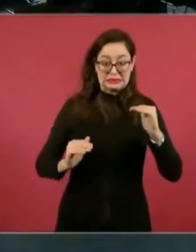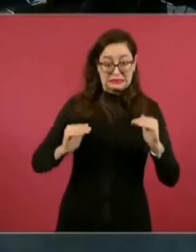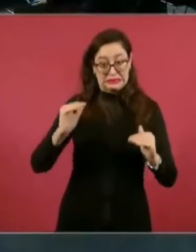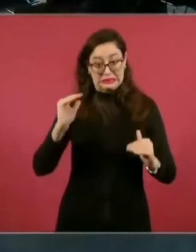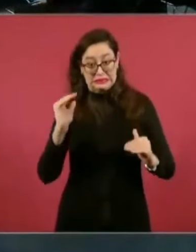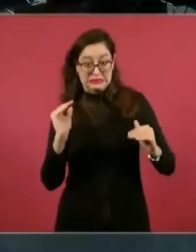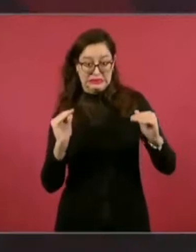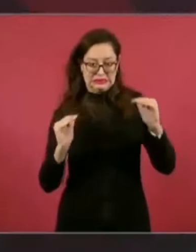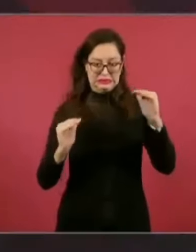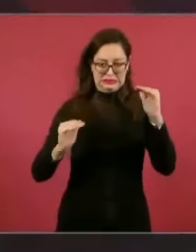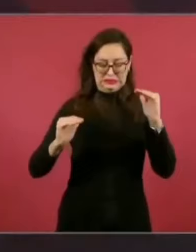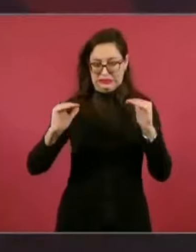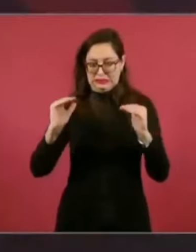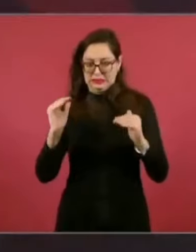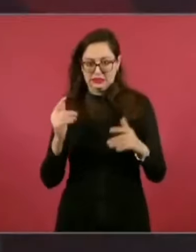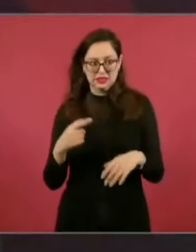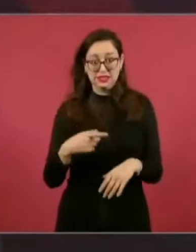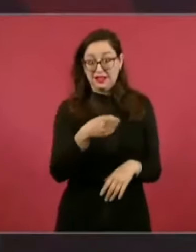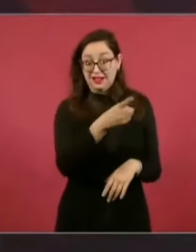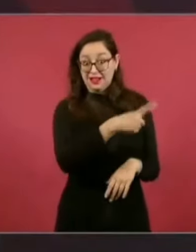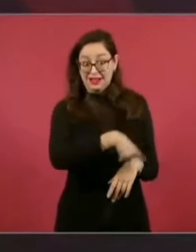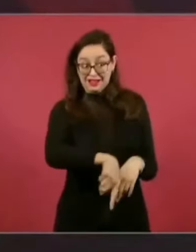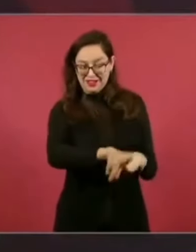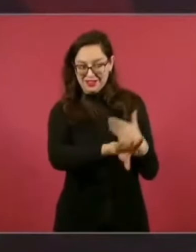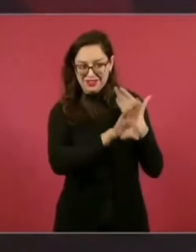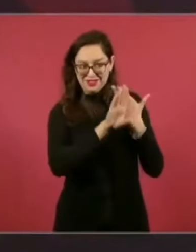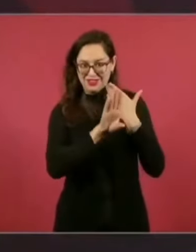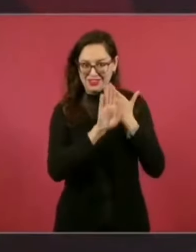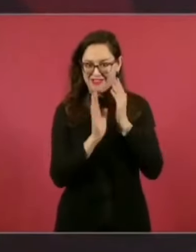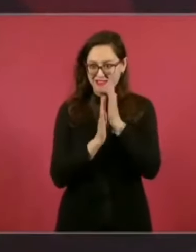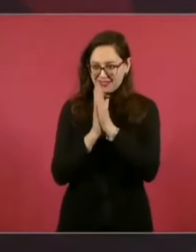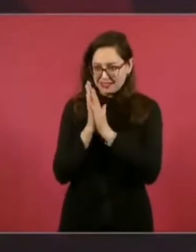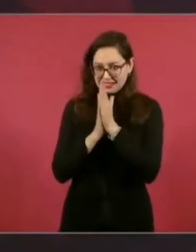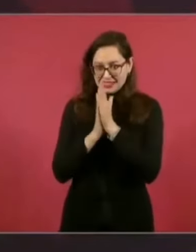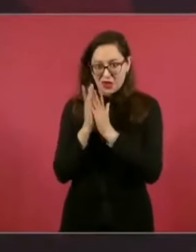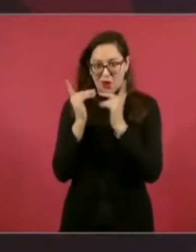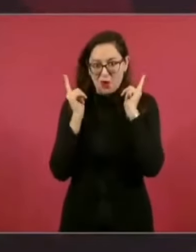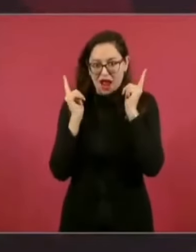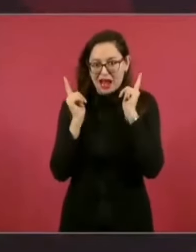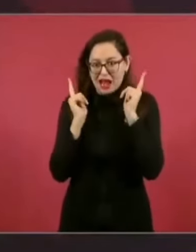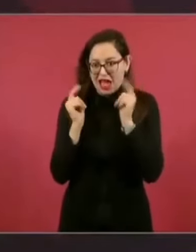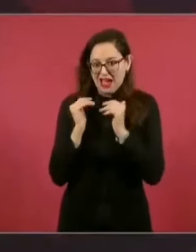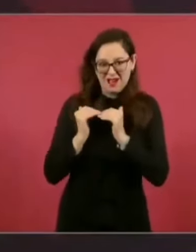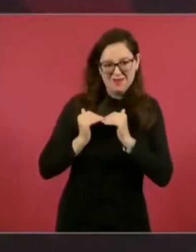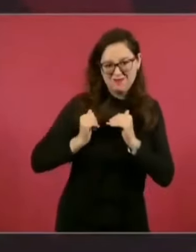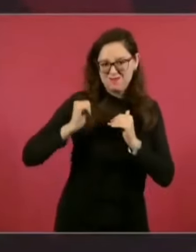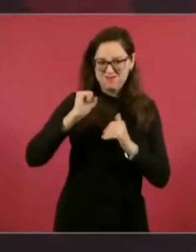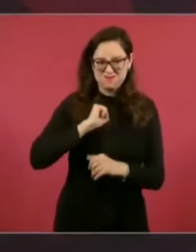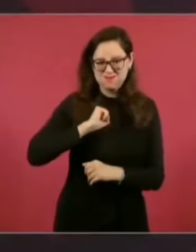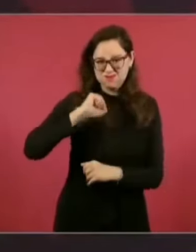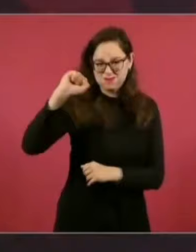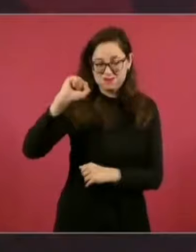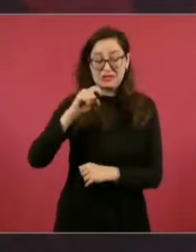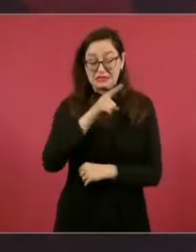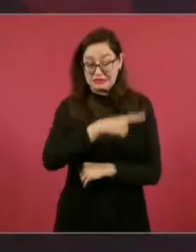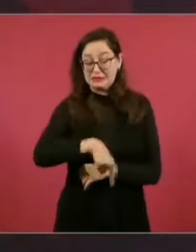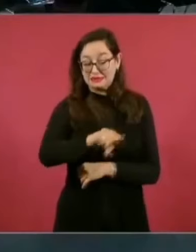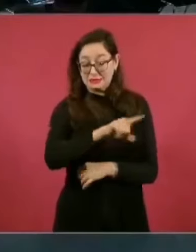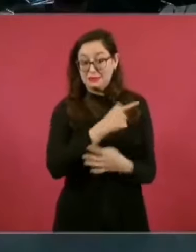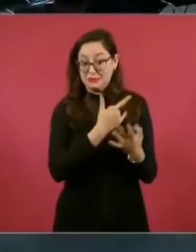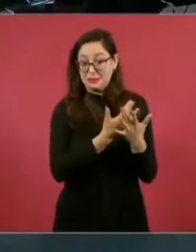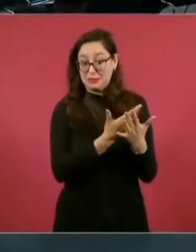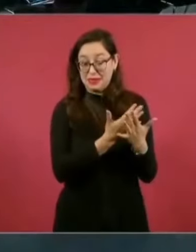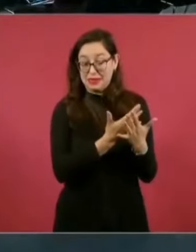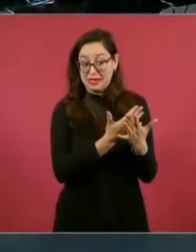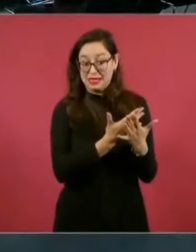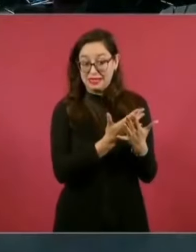nuestros adversarios que son